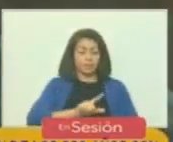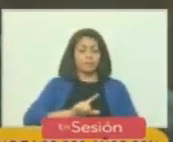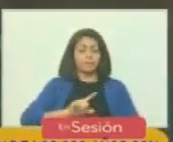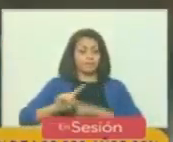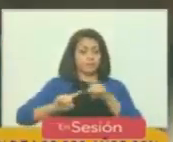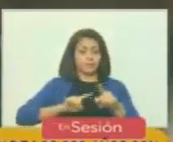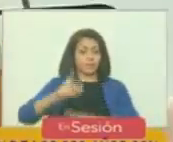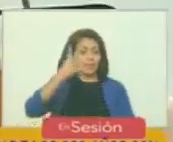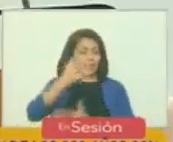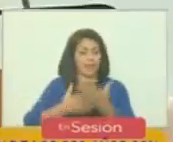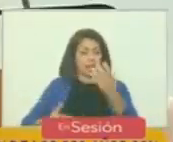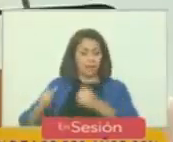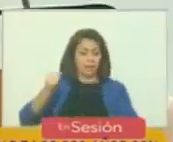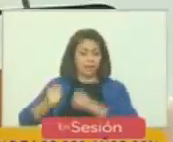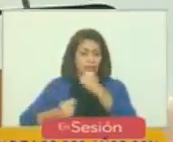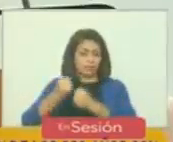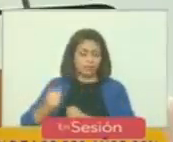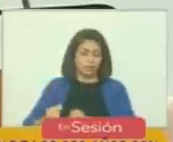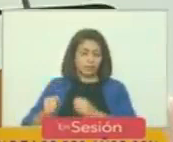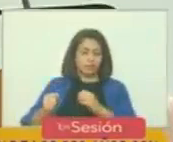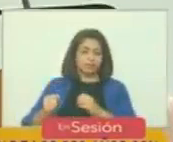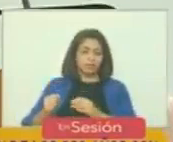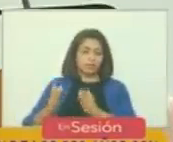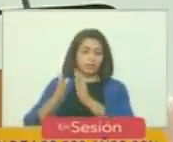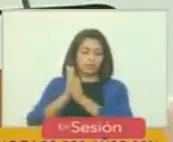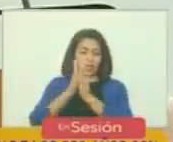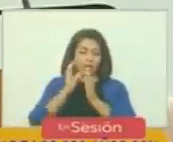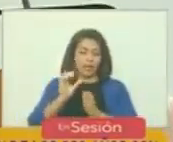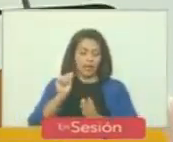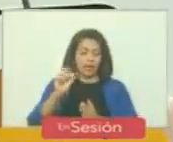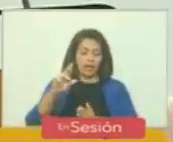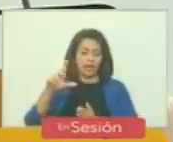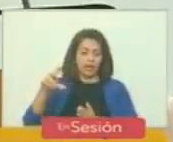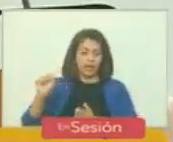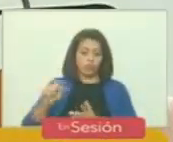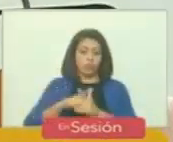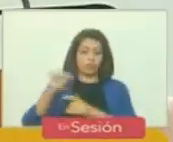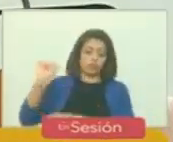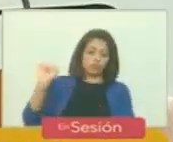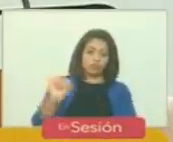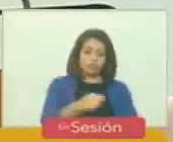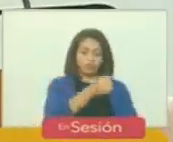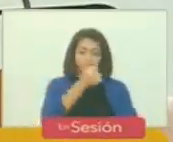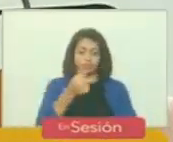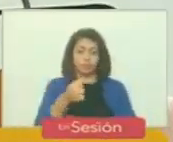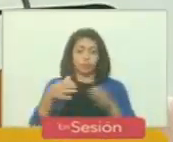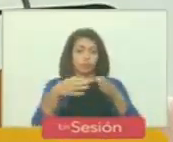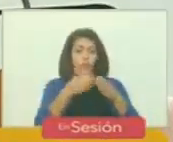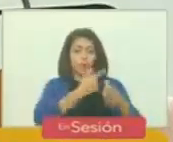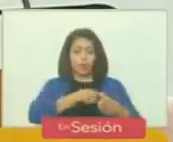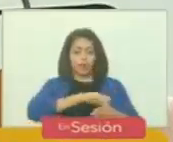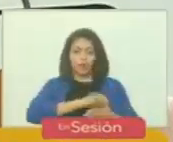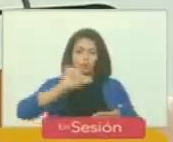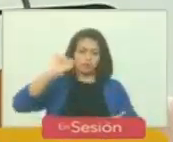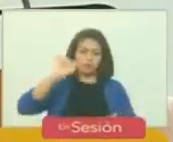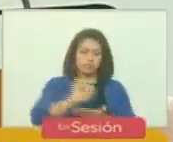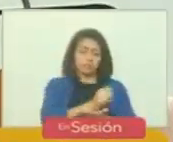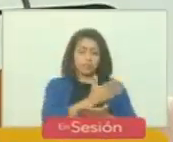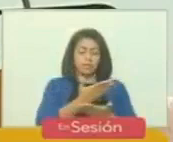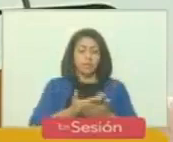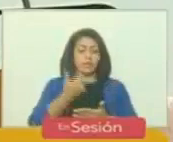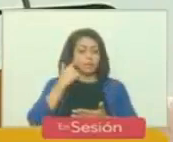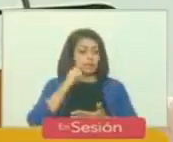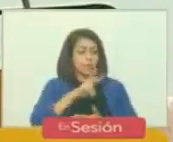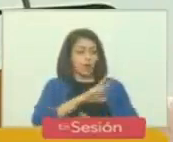huye al cuartel de San Carlos la flota patriota vencía de esta manera a una flota española que para la época era